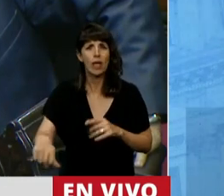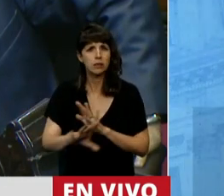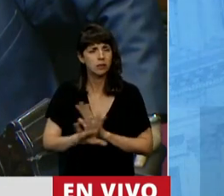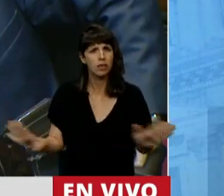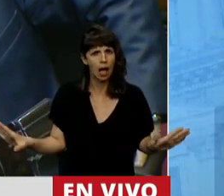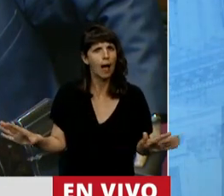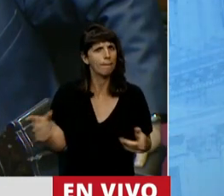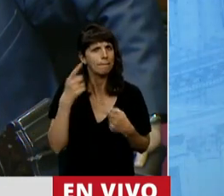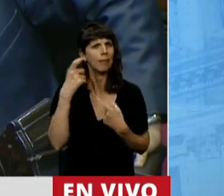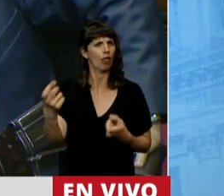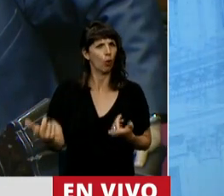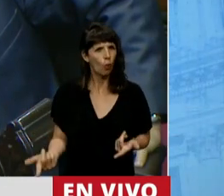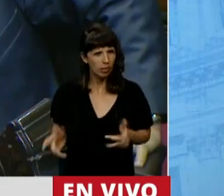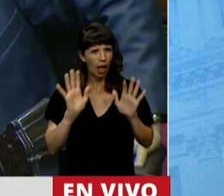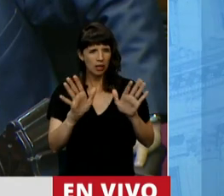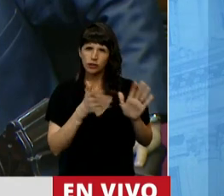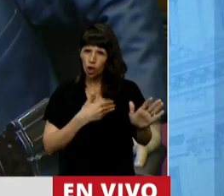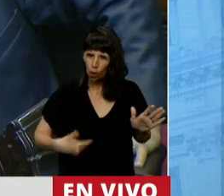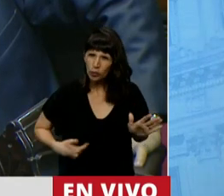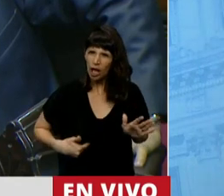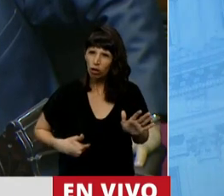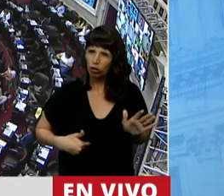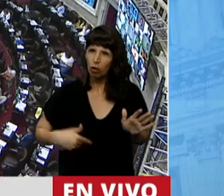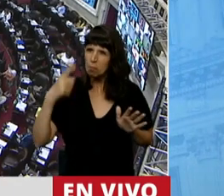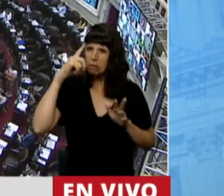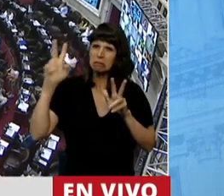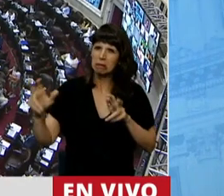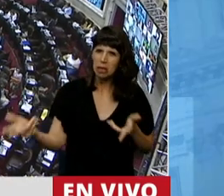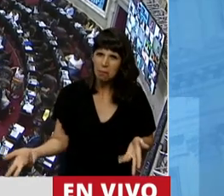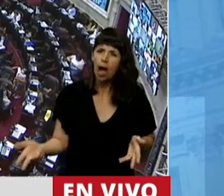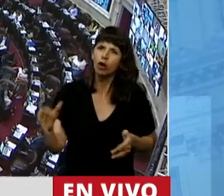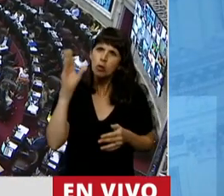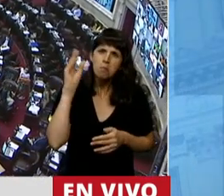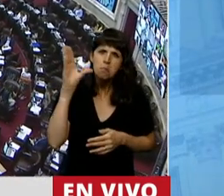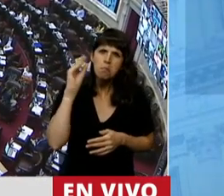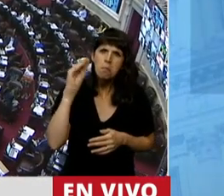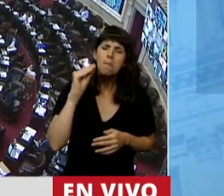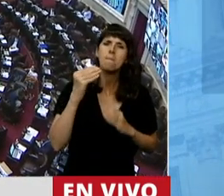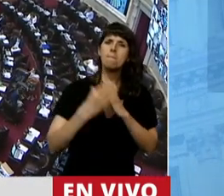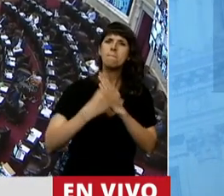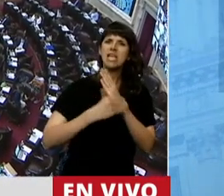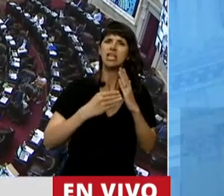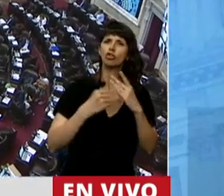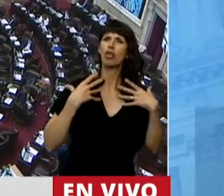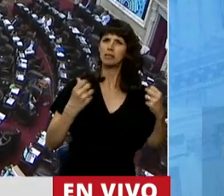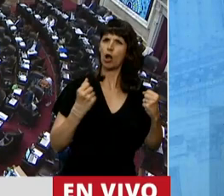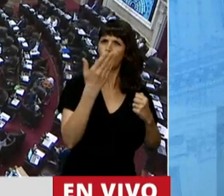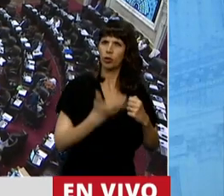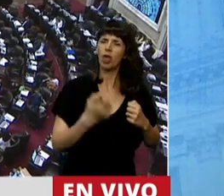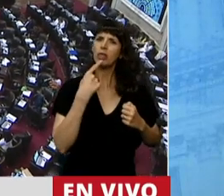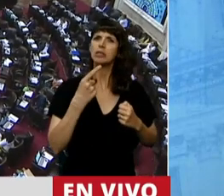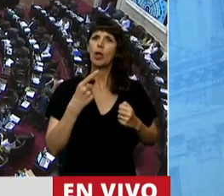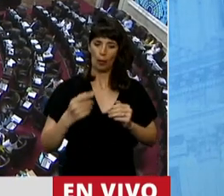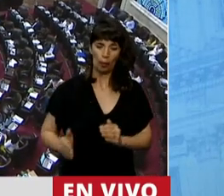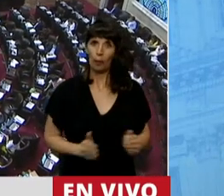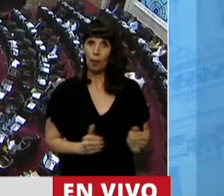demuestra la ligereza con la que el gobierno se toma este tema, fue escuchar al propio Ministro de Salud decir que un bebé por nacer